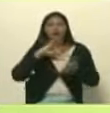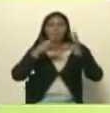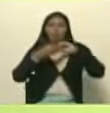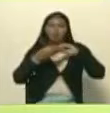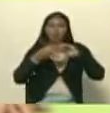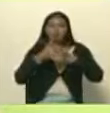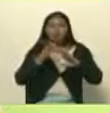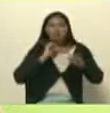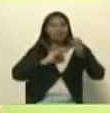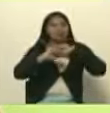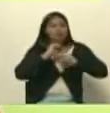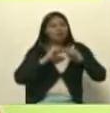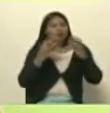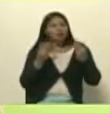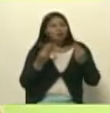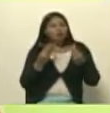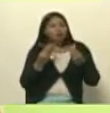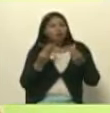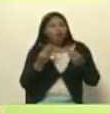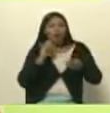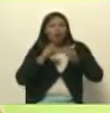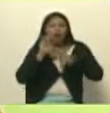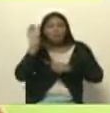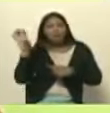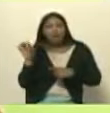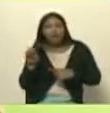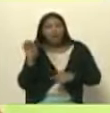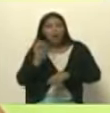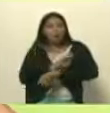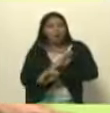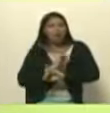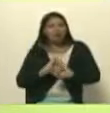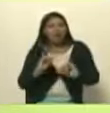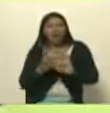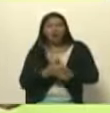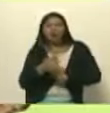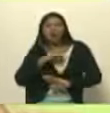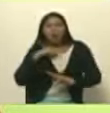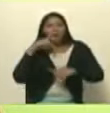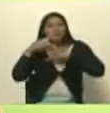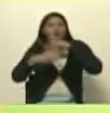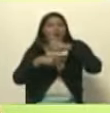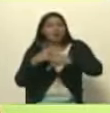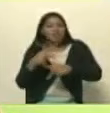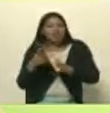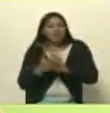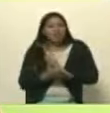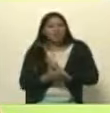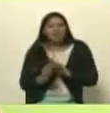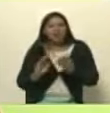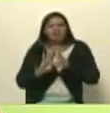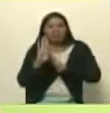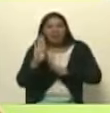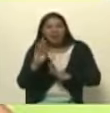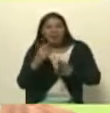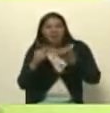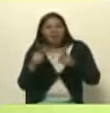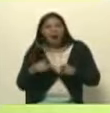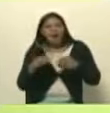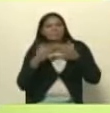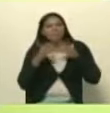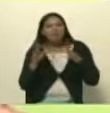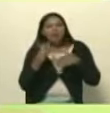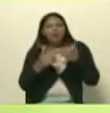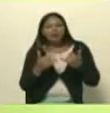que hay que defenderlos mucho hay países como Ecuador que ya estábamos en un proceso de desarrollo de medios públicos